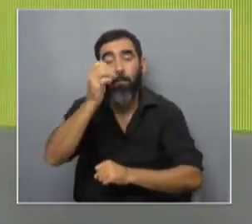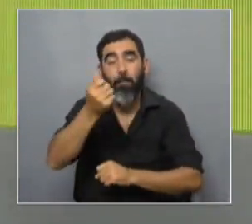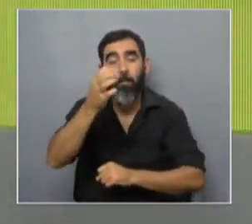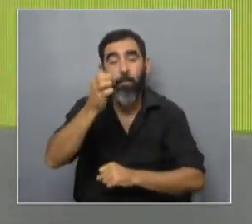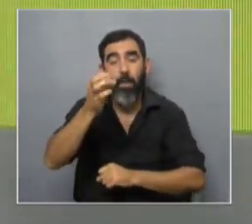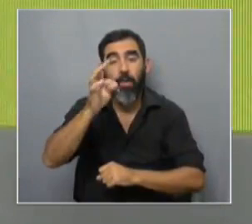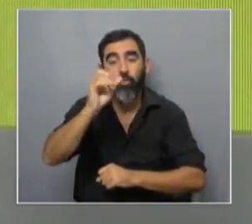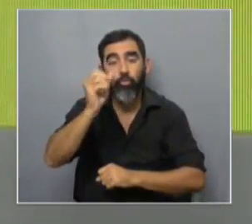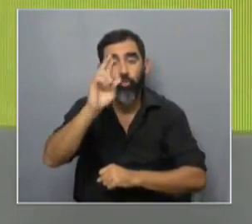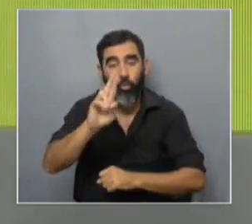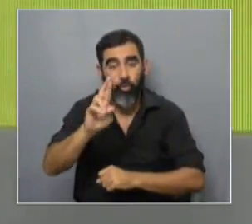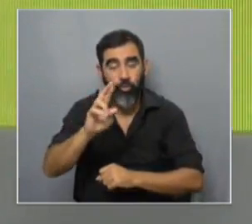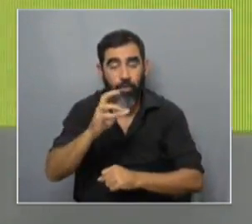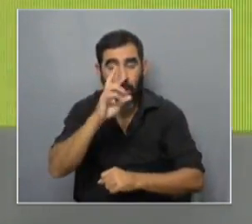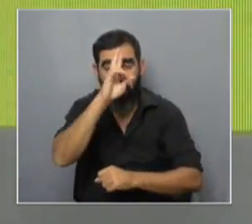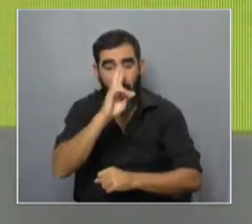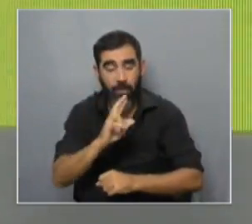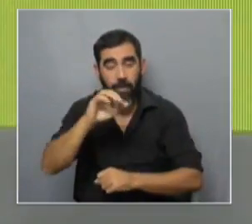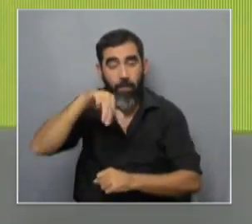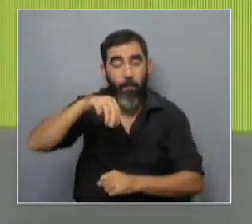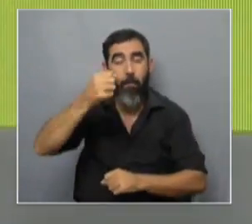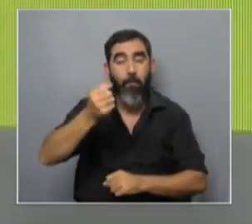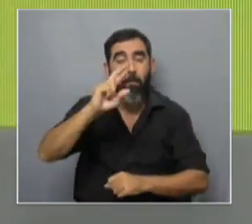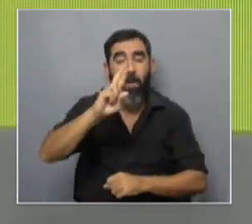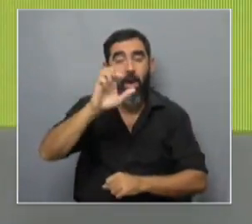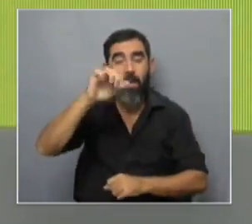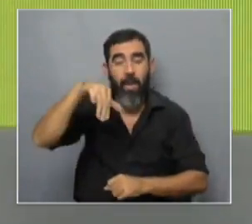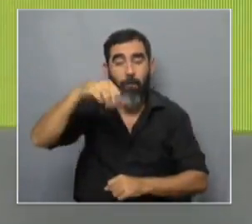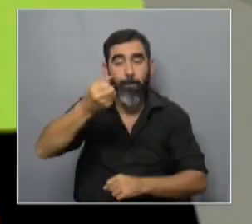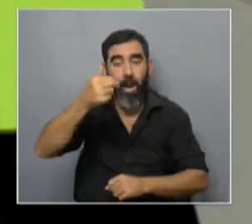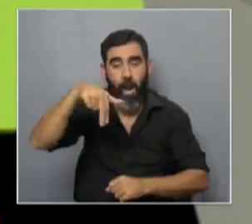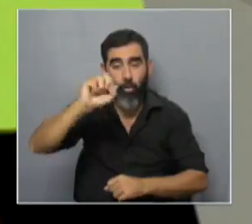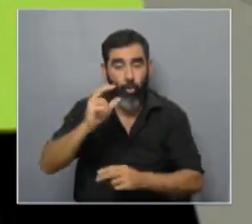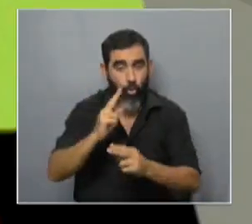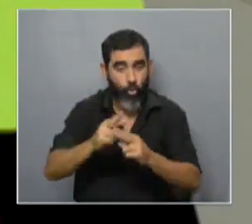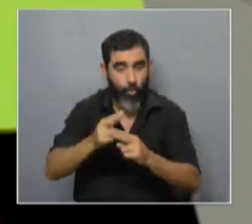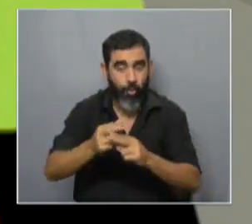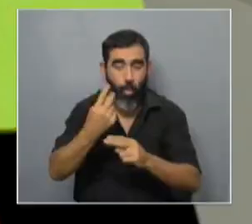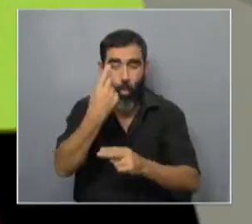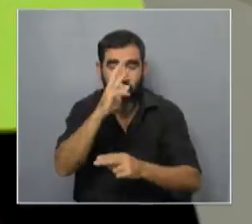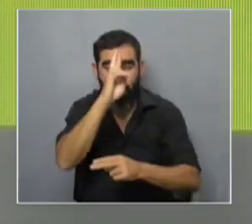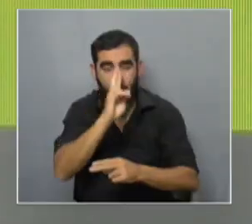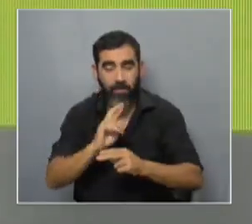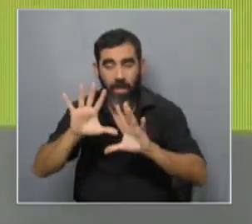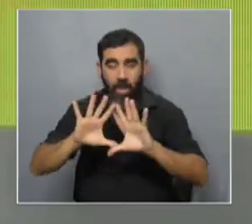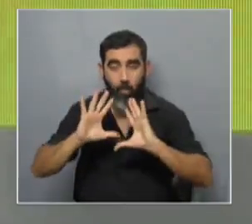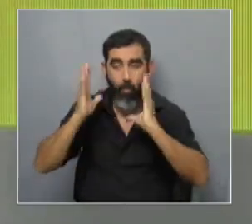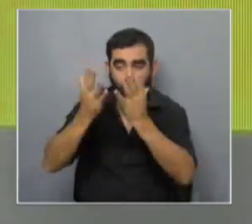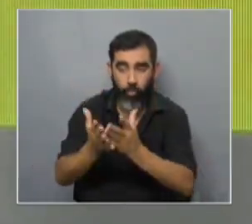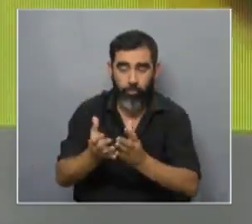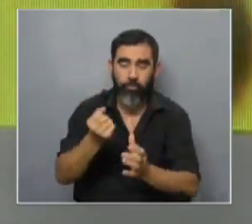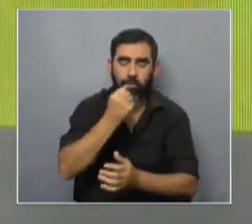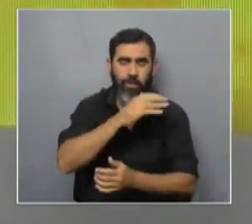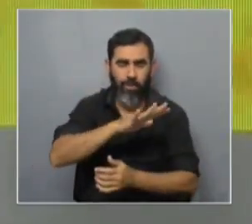la raza maremano que es la que tú decías es una de las razas que hay en el mundo que no es algo nuevo además históricamente